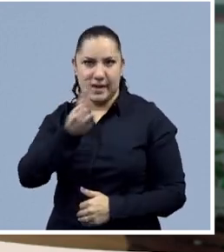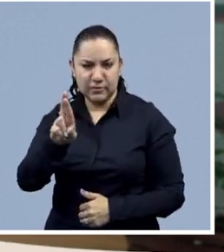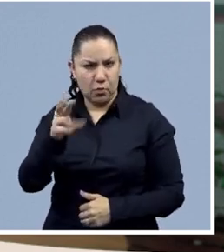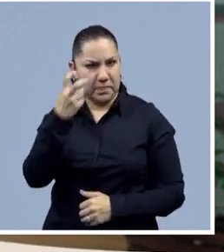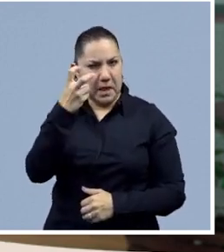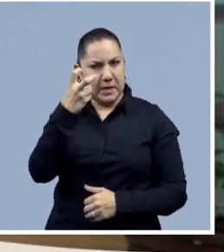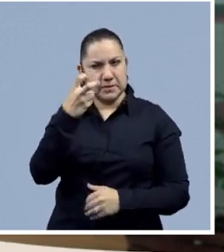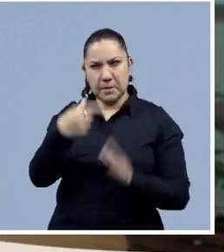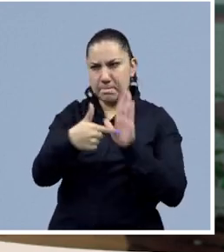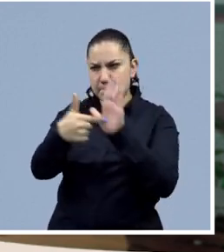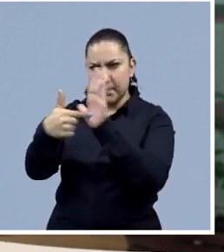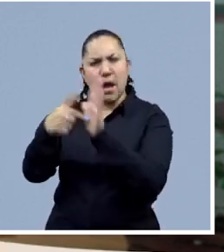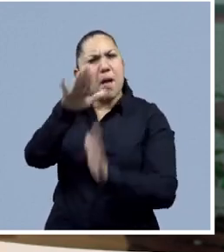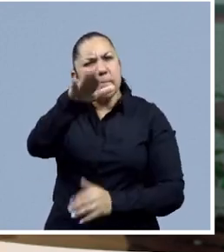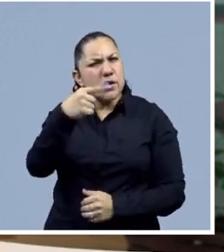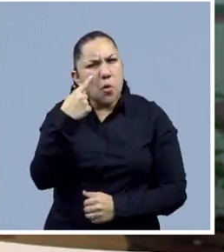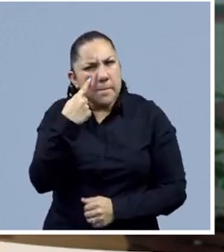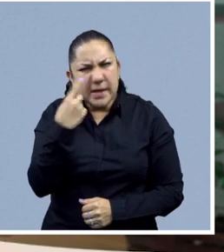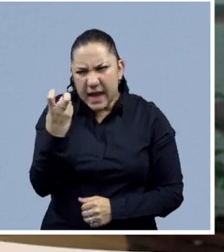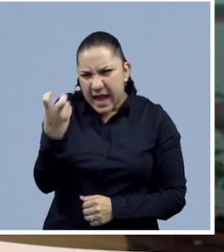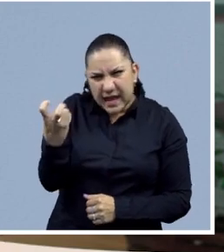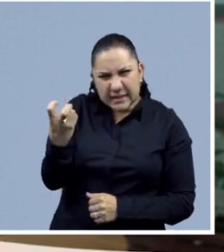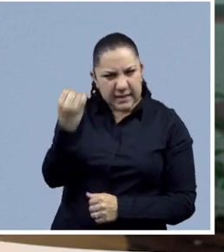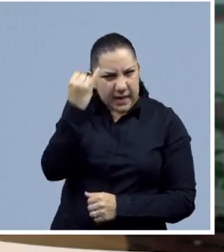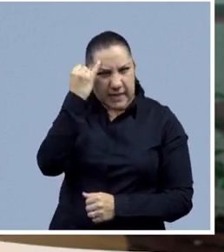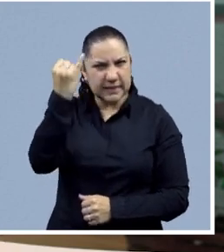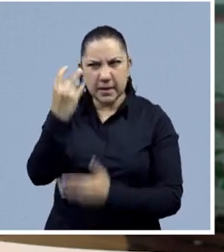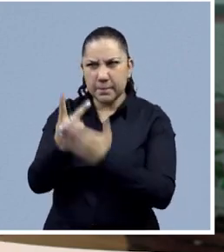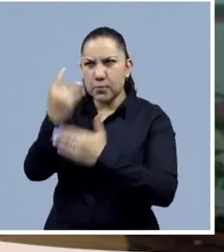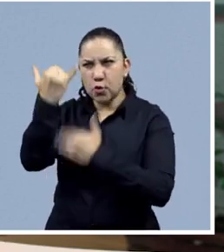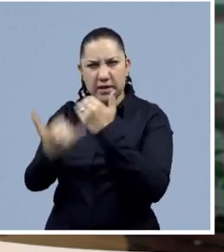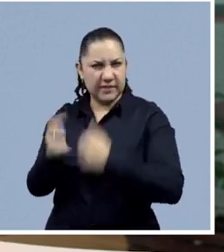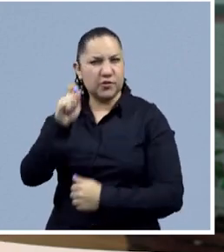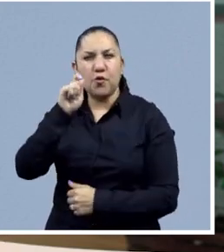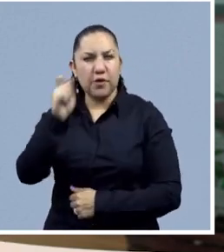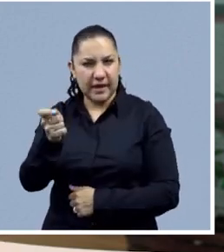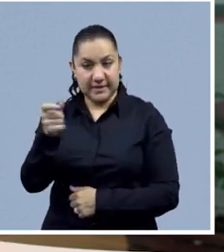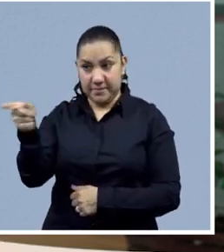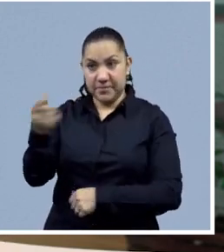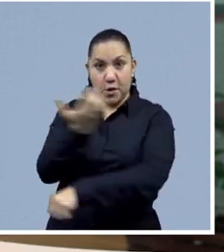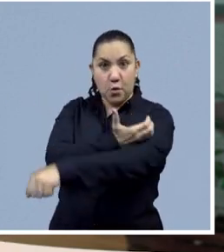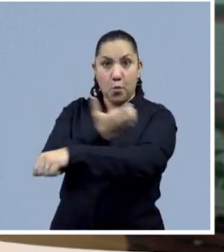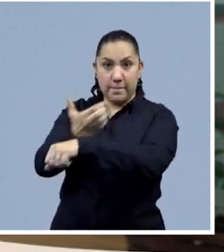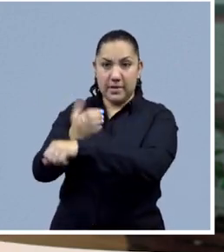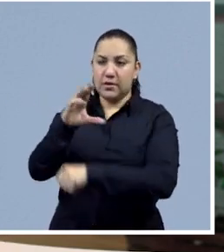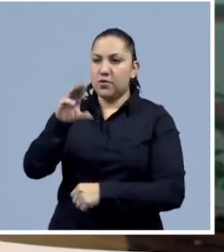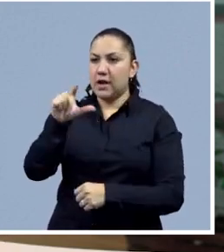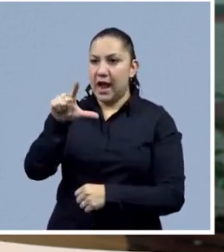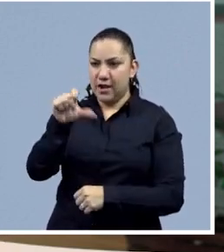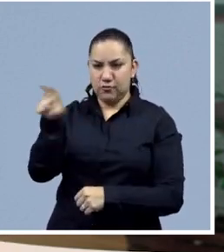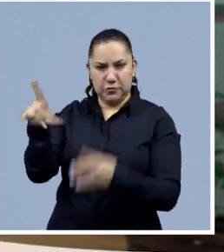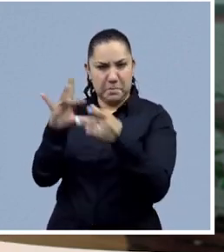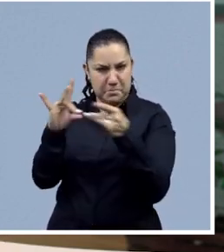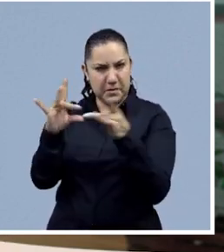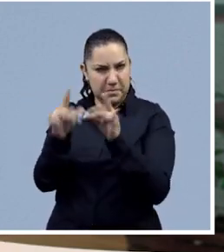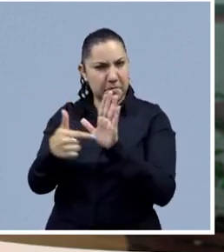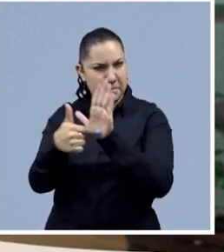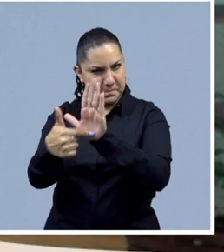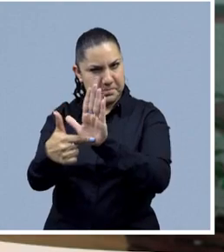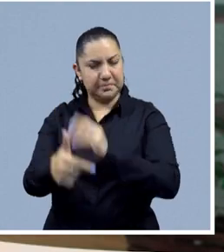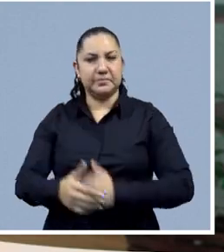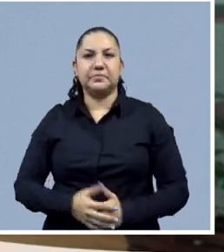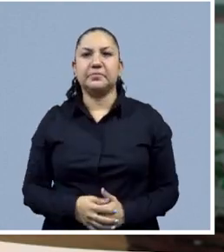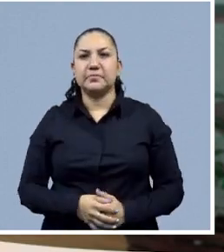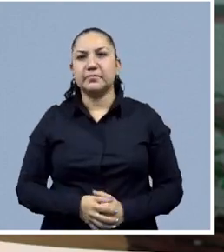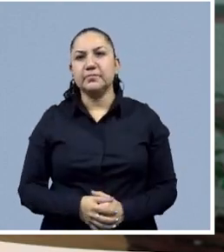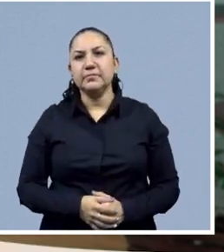programa de la UNAM Responde. Pero vayamos a conocer en qué consisten estas iniciativas en el proyecto UNAM que esta semana nos preparó nuestro compañero